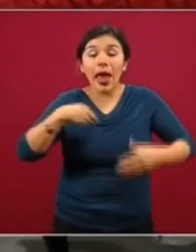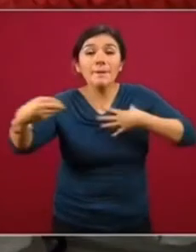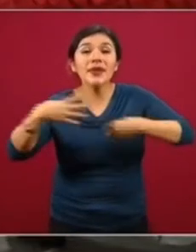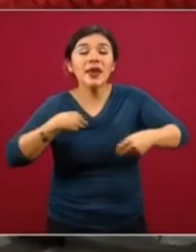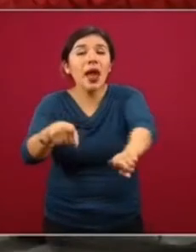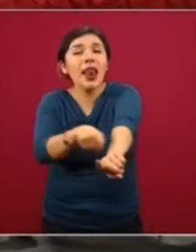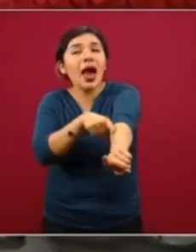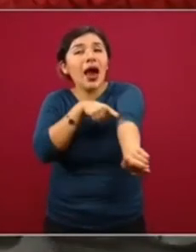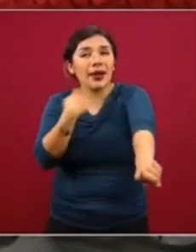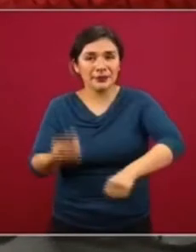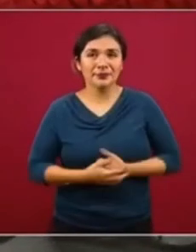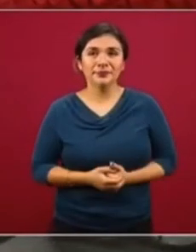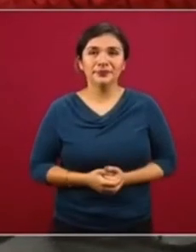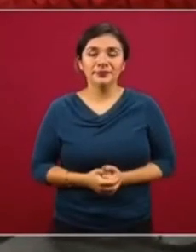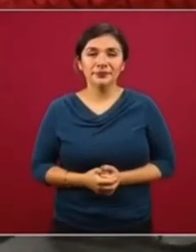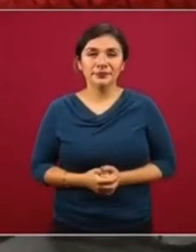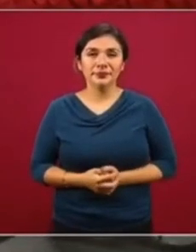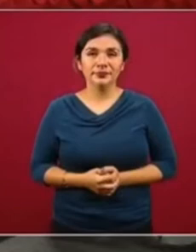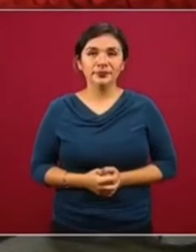epidemia larga.